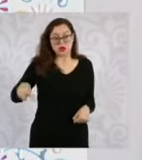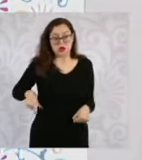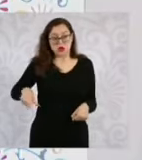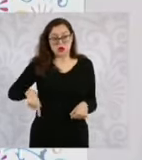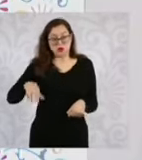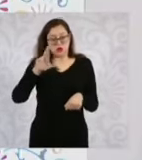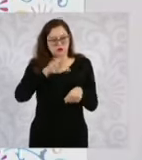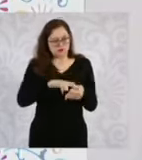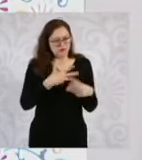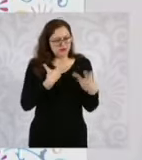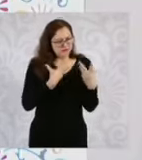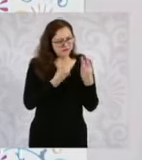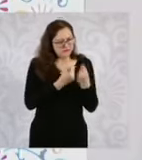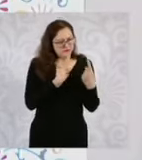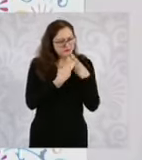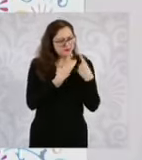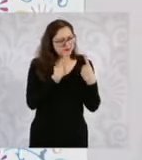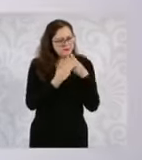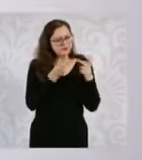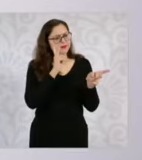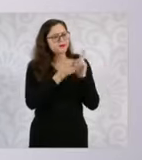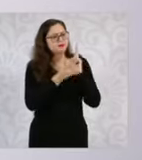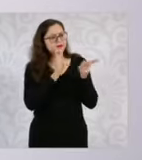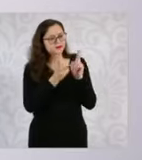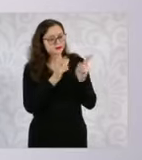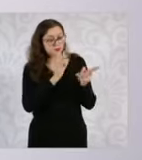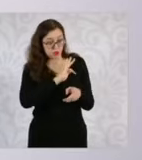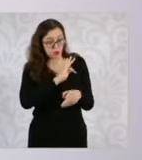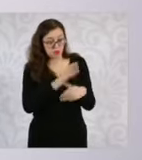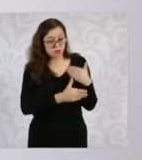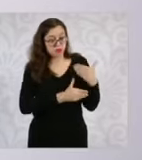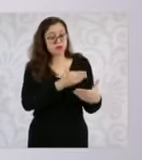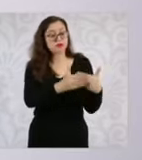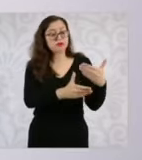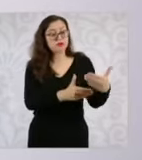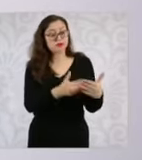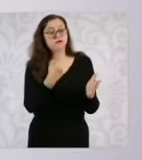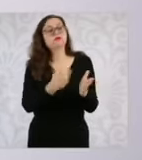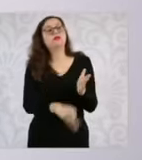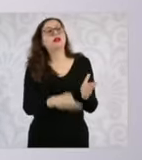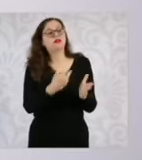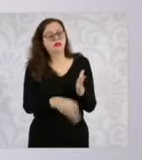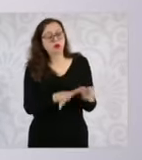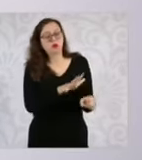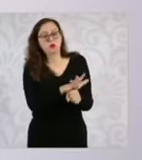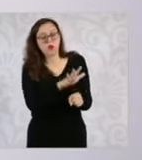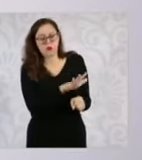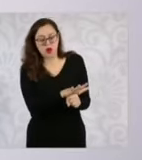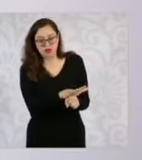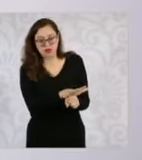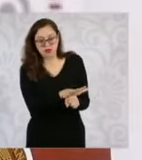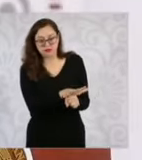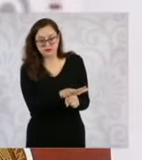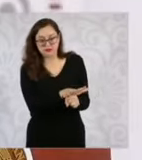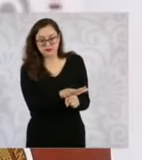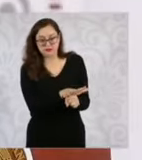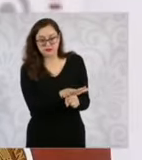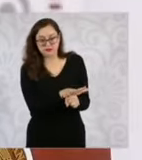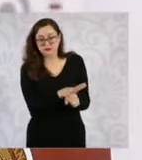ver hasta dónde podemos avanzar y qué otras cosas se pueden hacer que no,